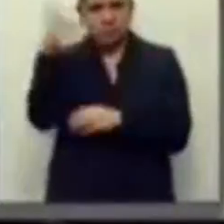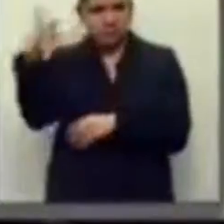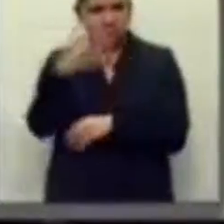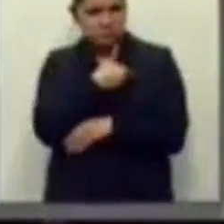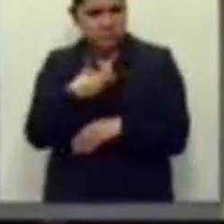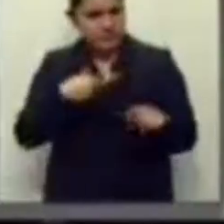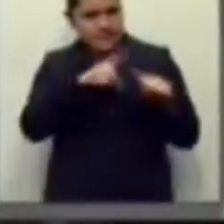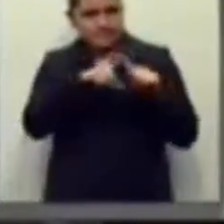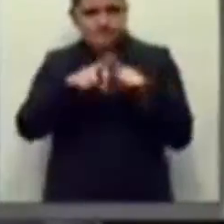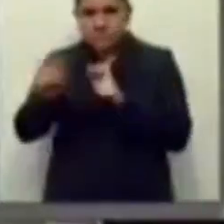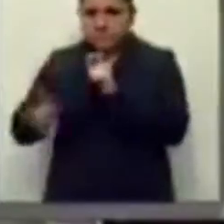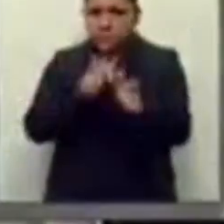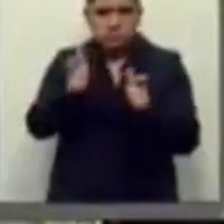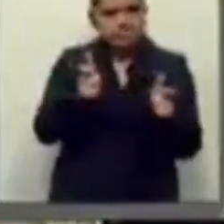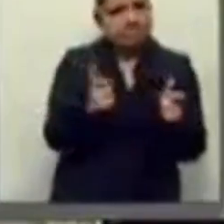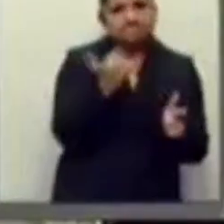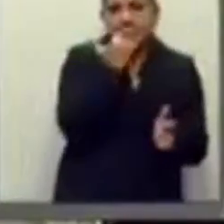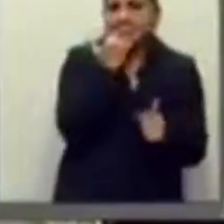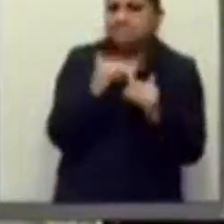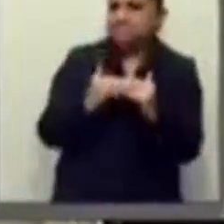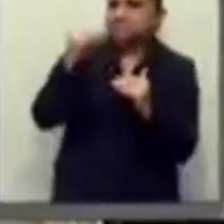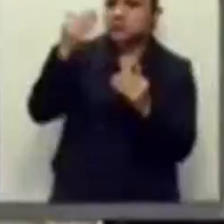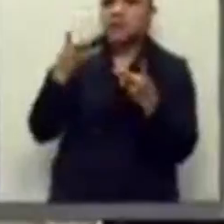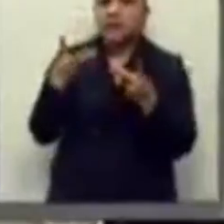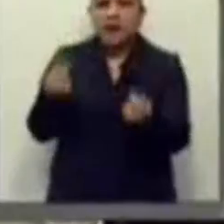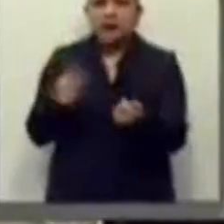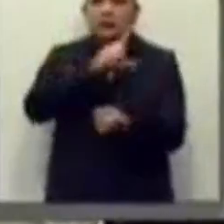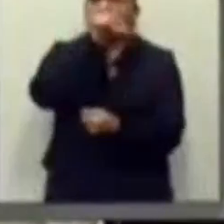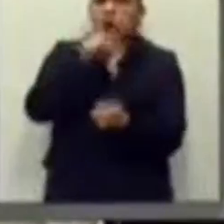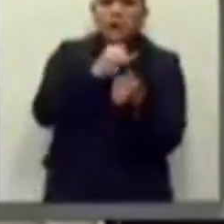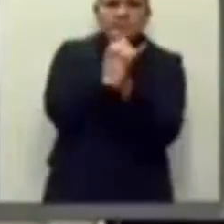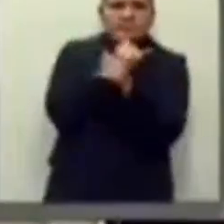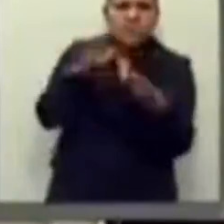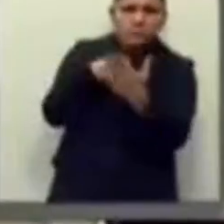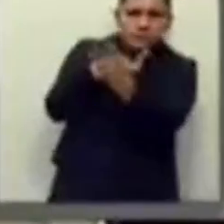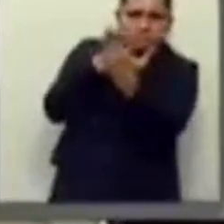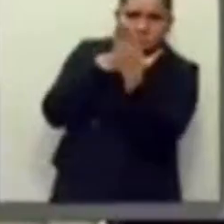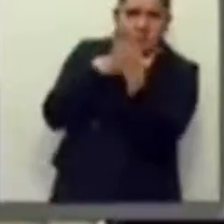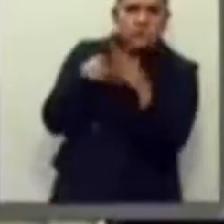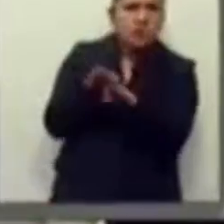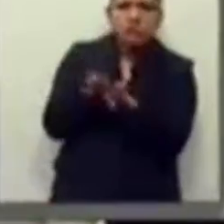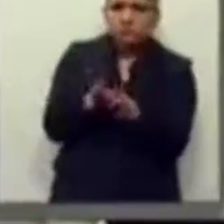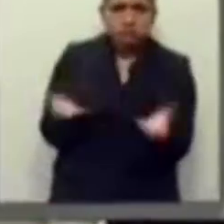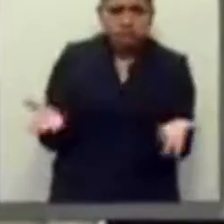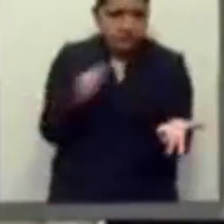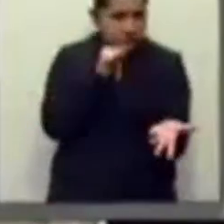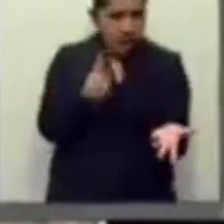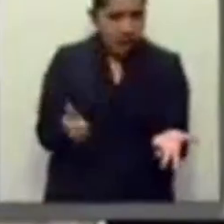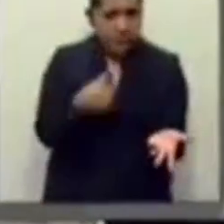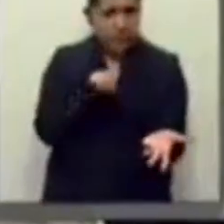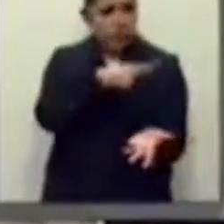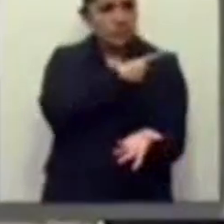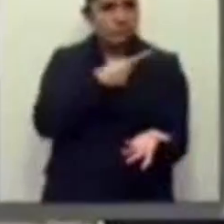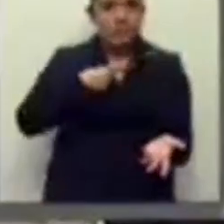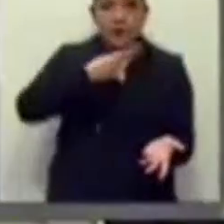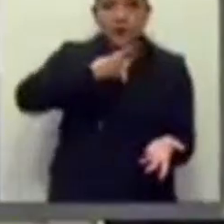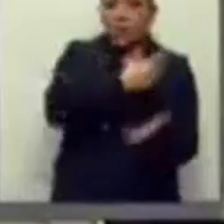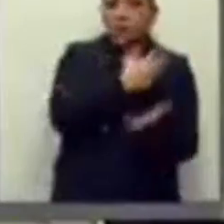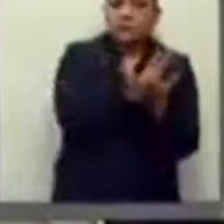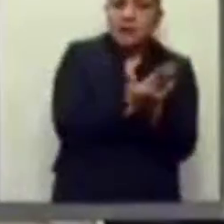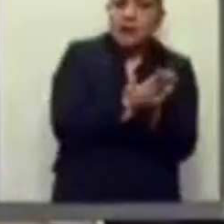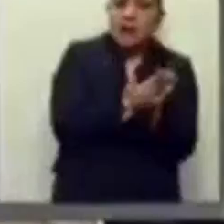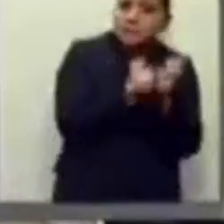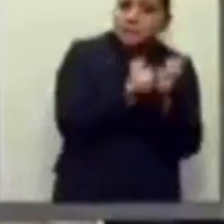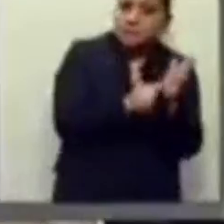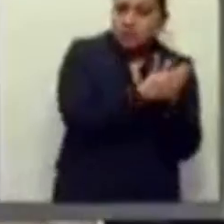de manera oportuna qué sucede con esos recursos. Tenemos que esperar a los informes trimestrales, tenemos que esperar a la cuenta pública